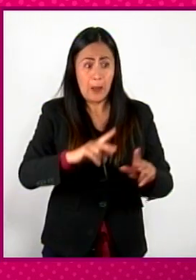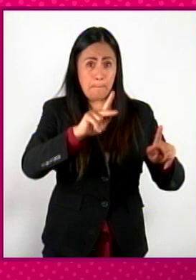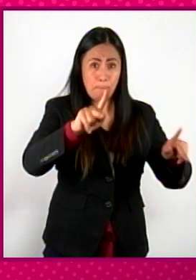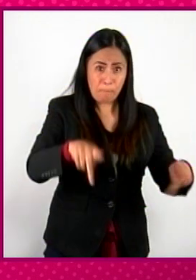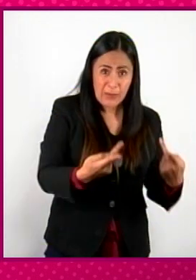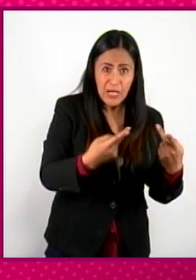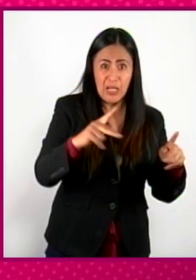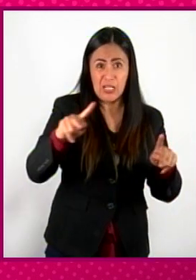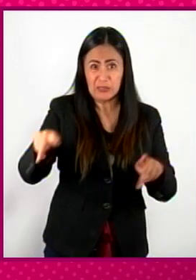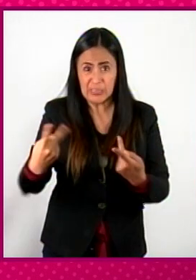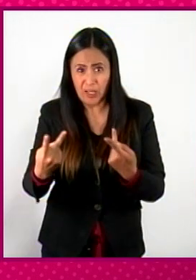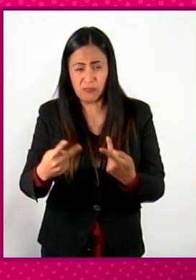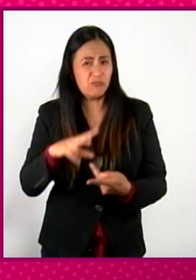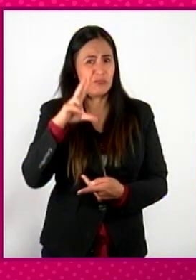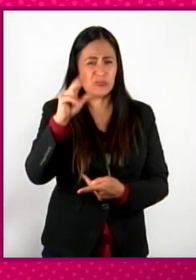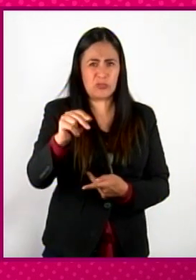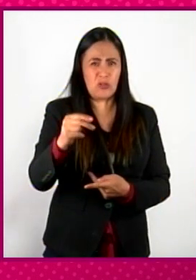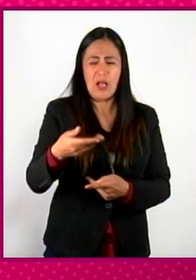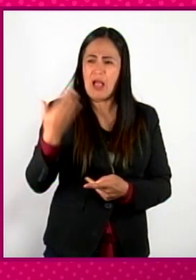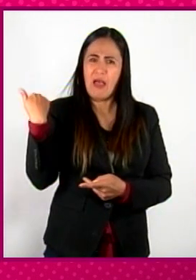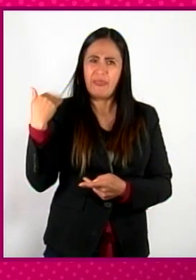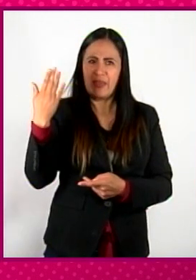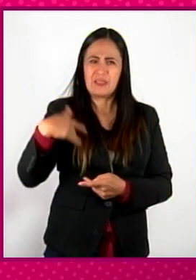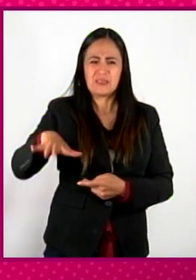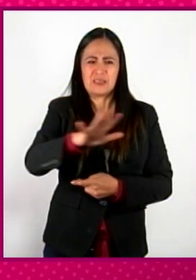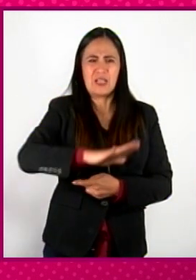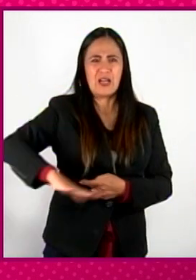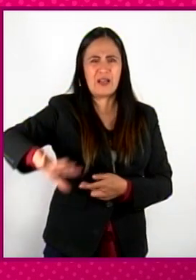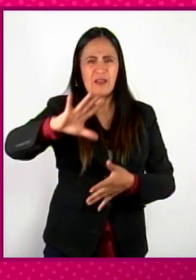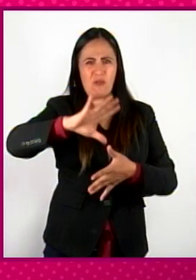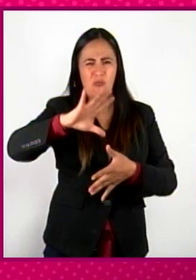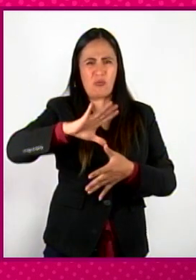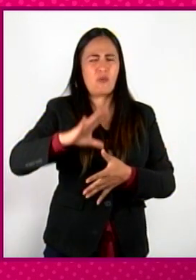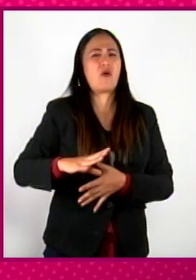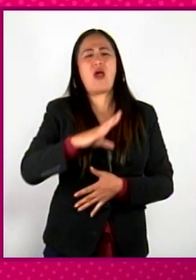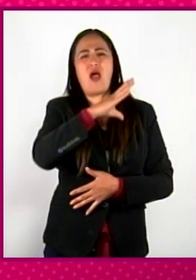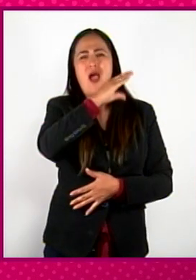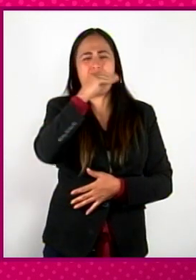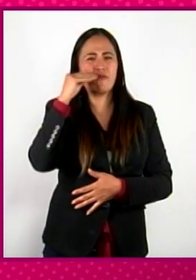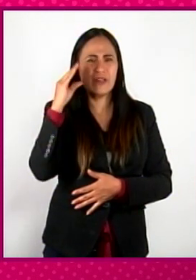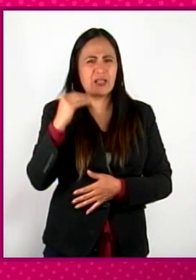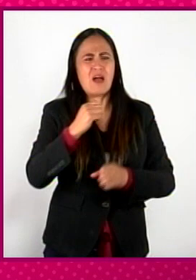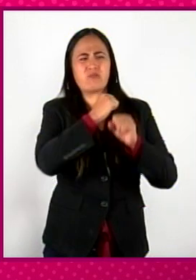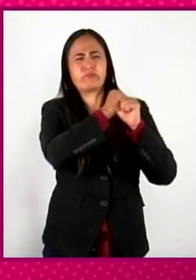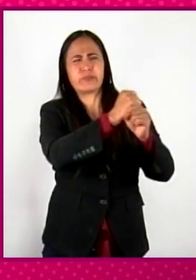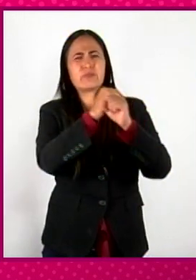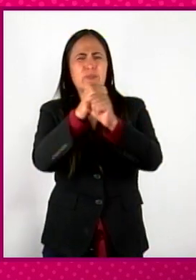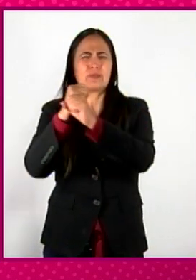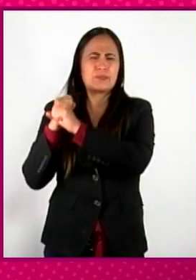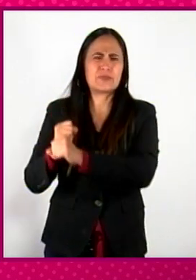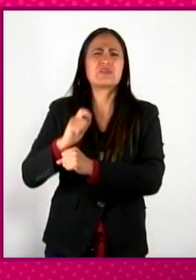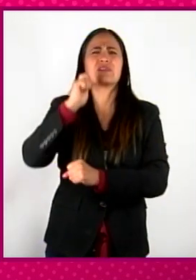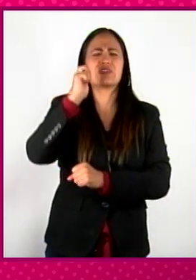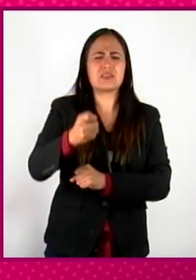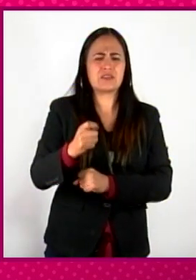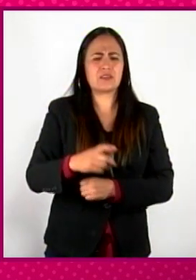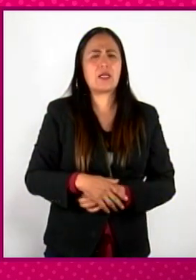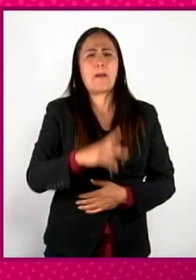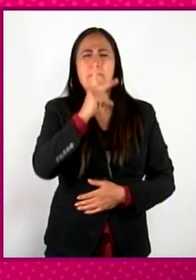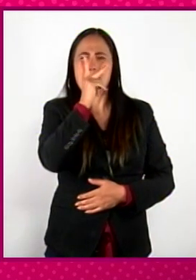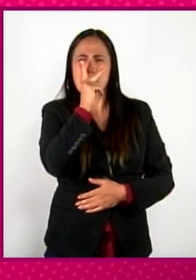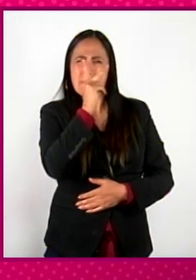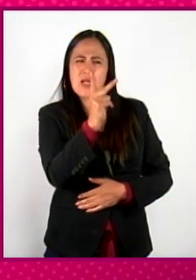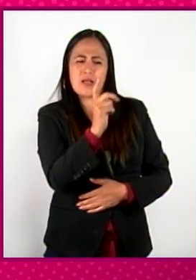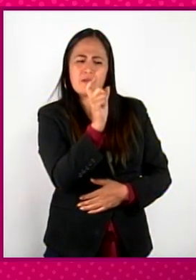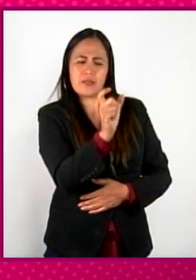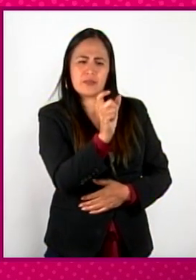desde un principio desde la propia África hay una resistencia. ¿Qué resistir? ahí es donde sería una palabra clave,